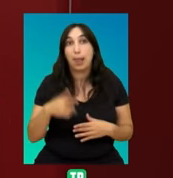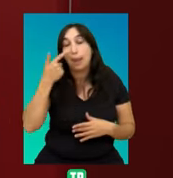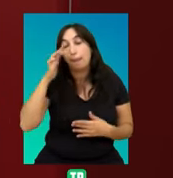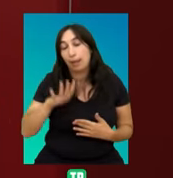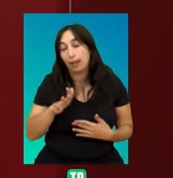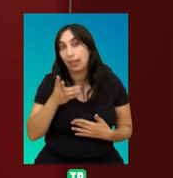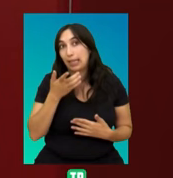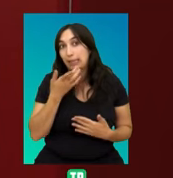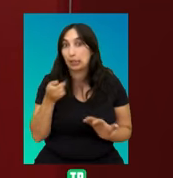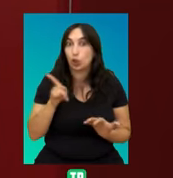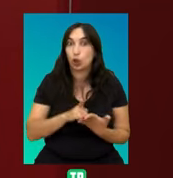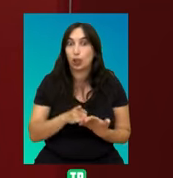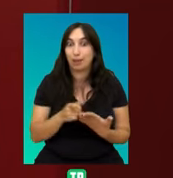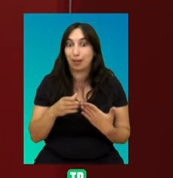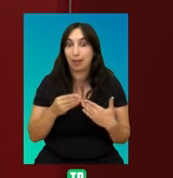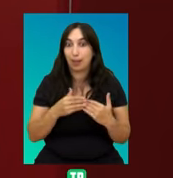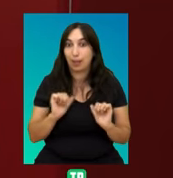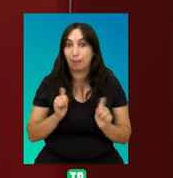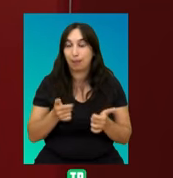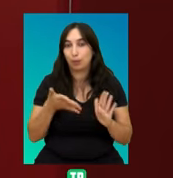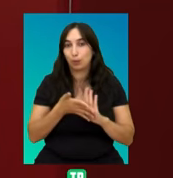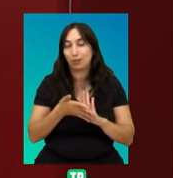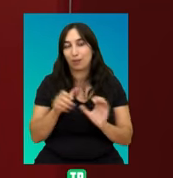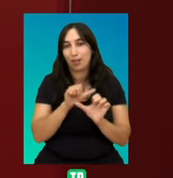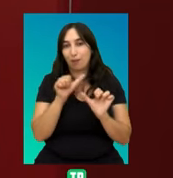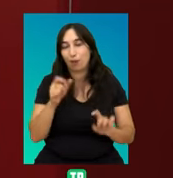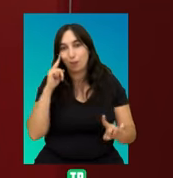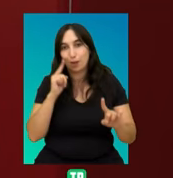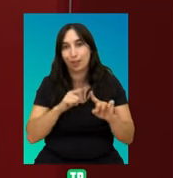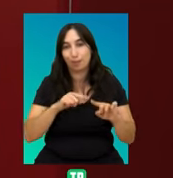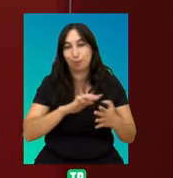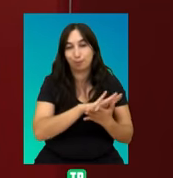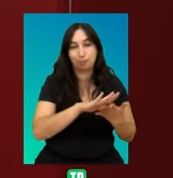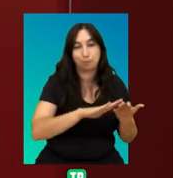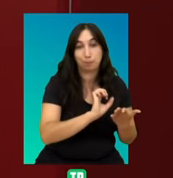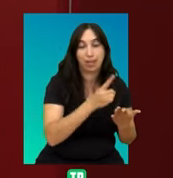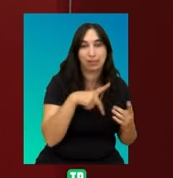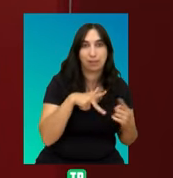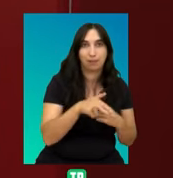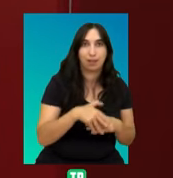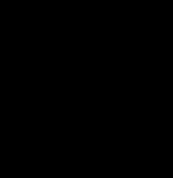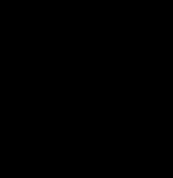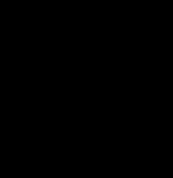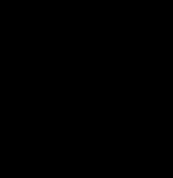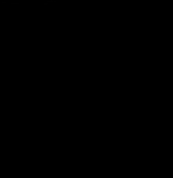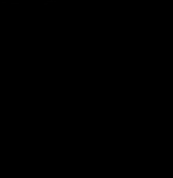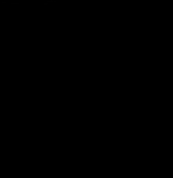Todo parece indicar que recuperarla sería la forma más segura de evitar los escenarios más oscuros que nos amenazan.